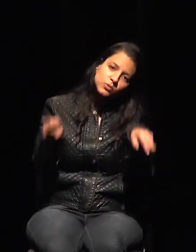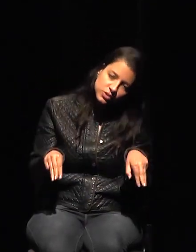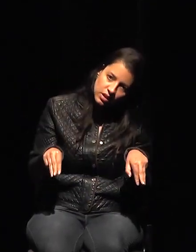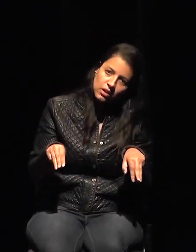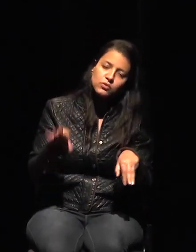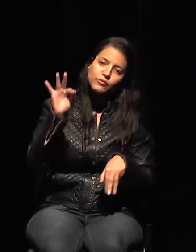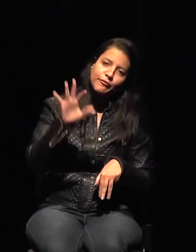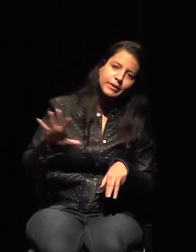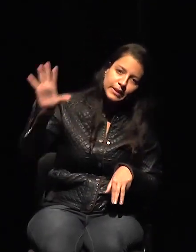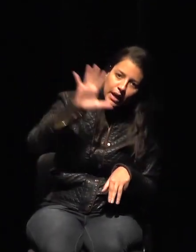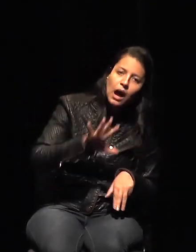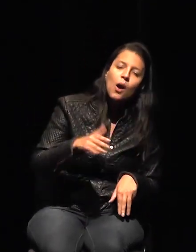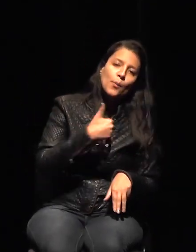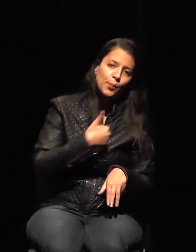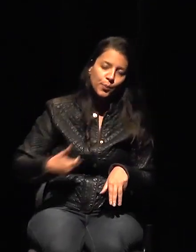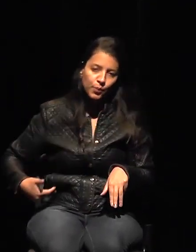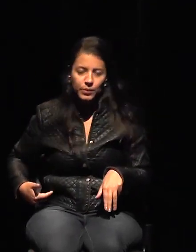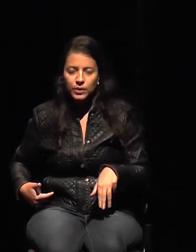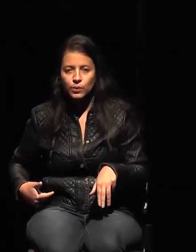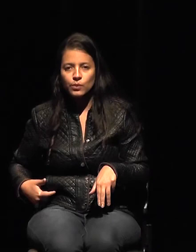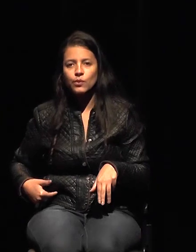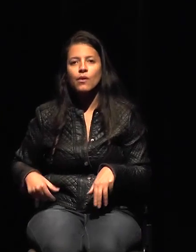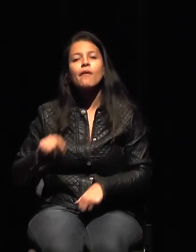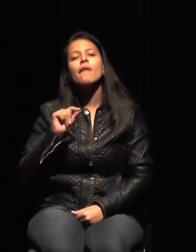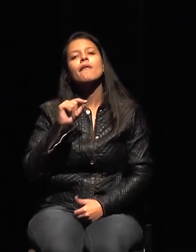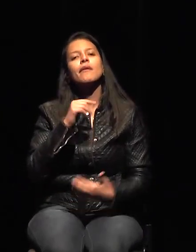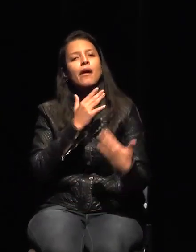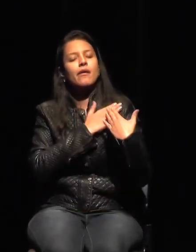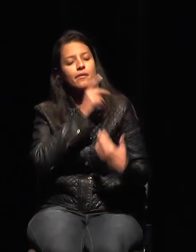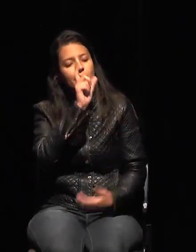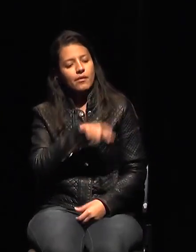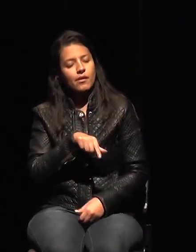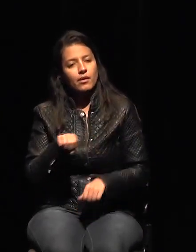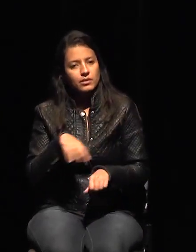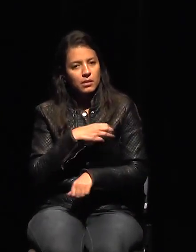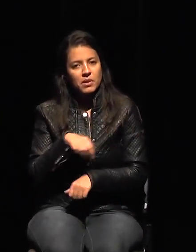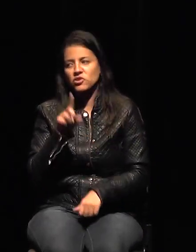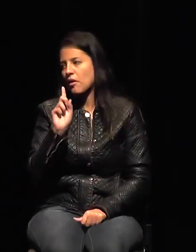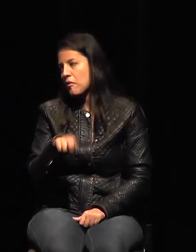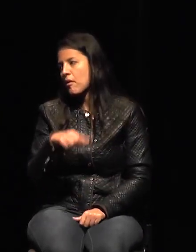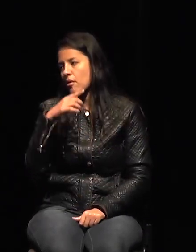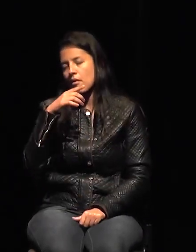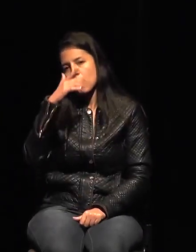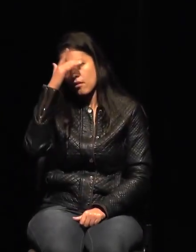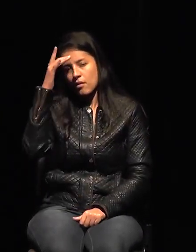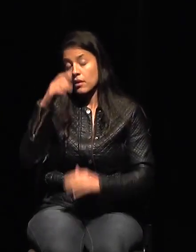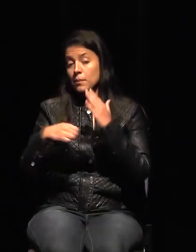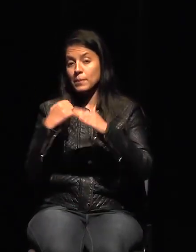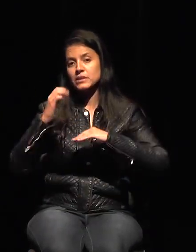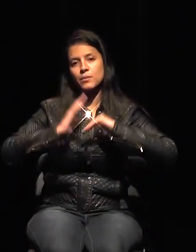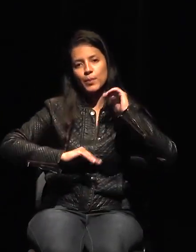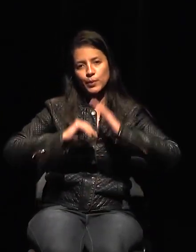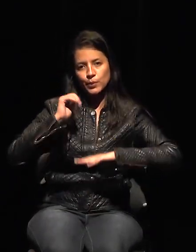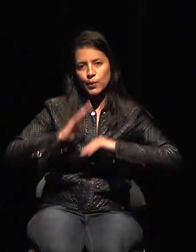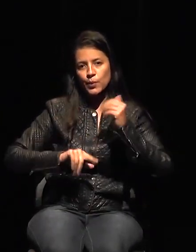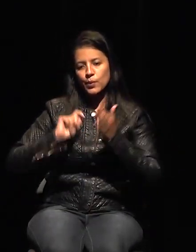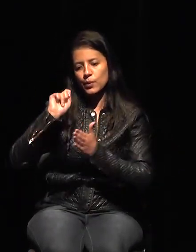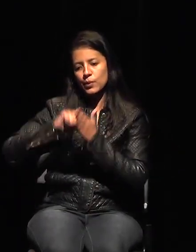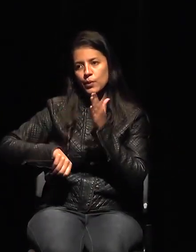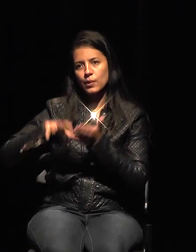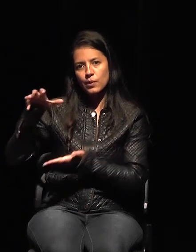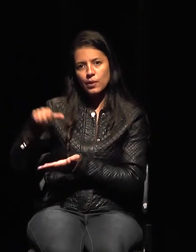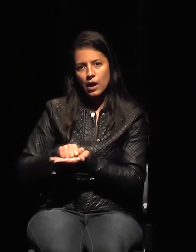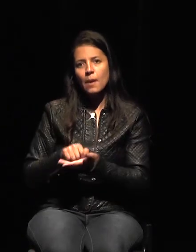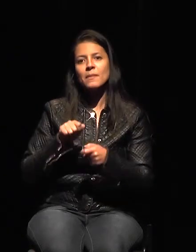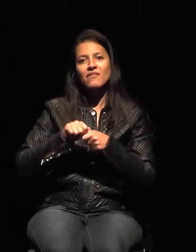esta figura intermedia que es la productora o una empresa que se contrata para esta operación lo hace. Así que sí, tenemos el radar